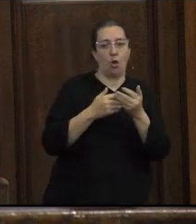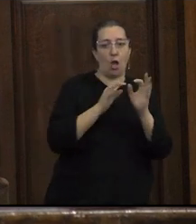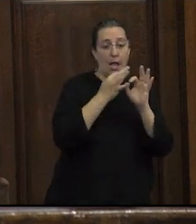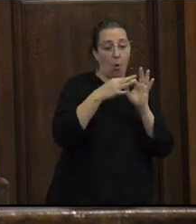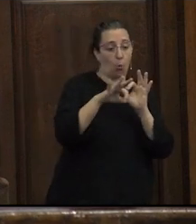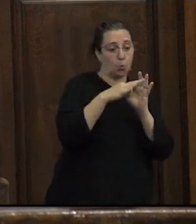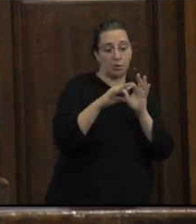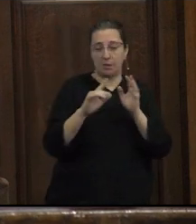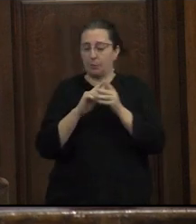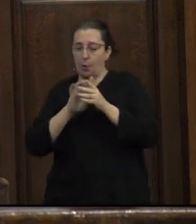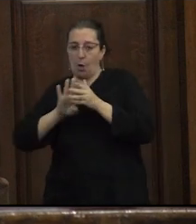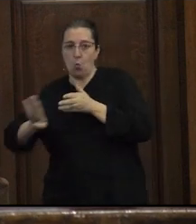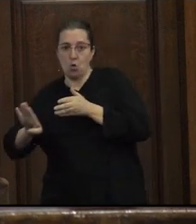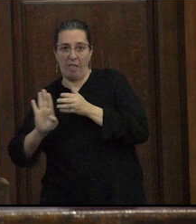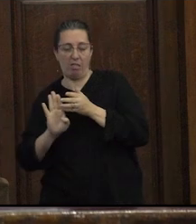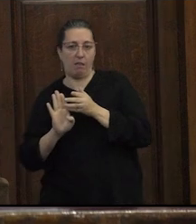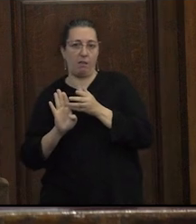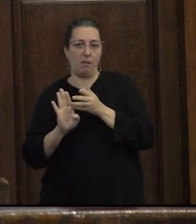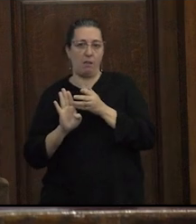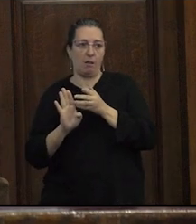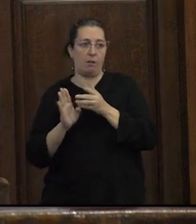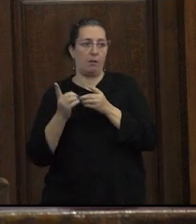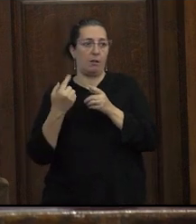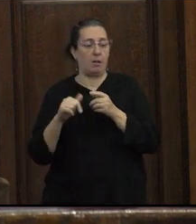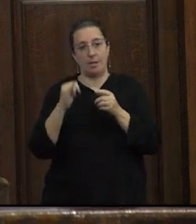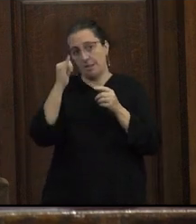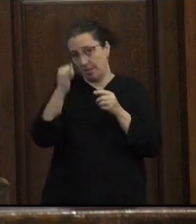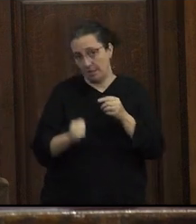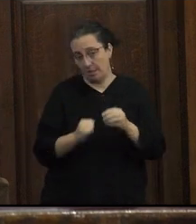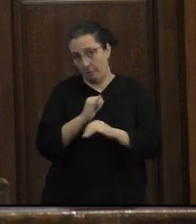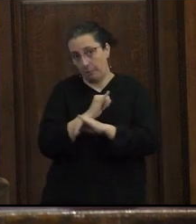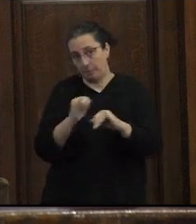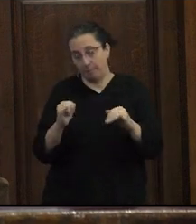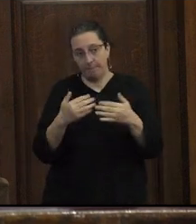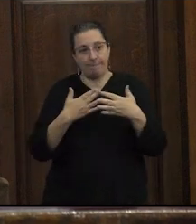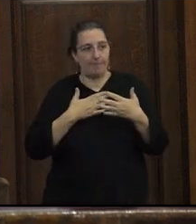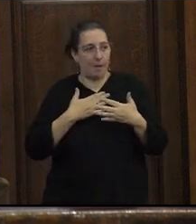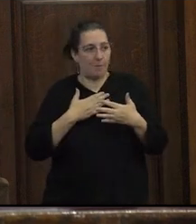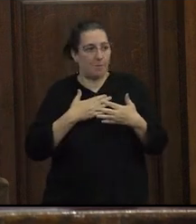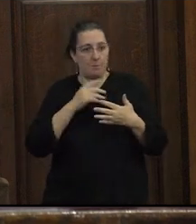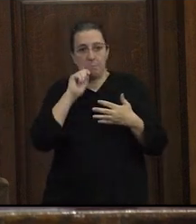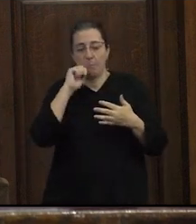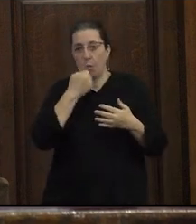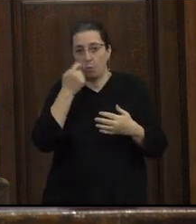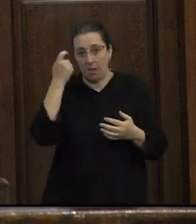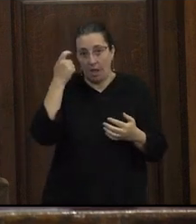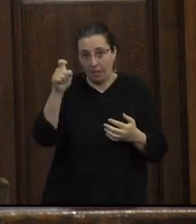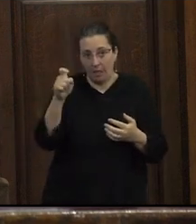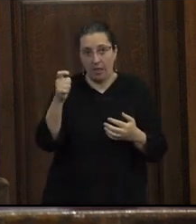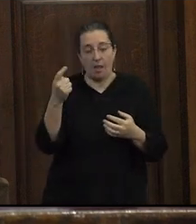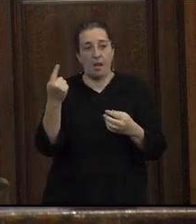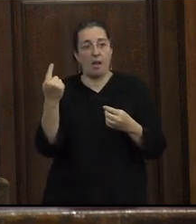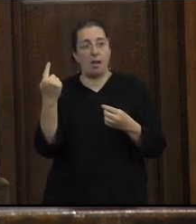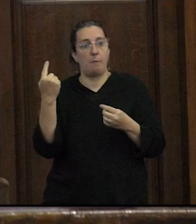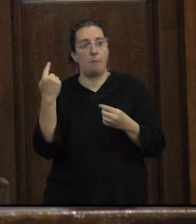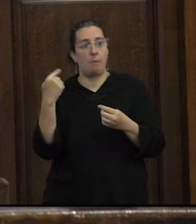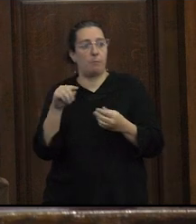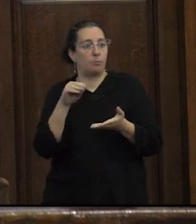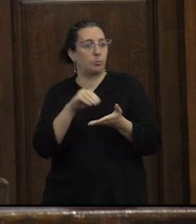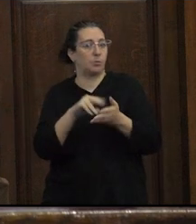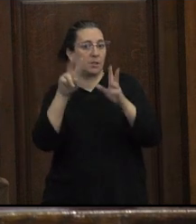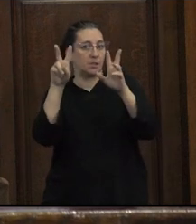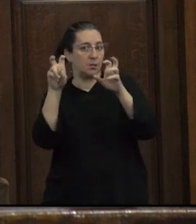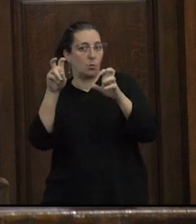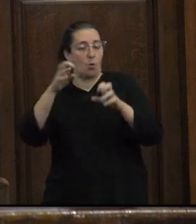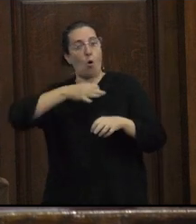y en segundo lugar y si para terminar a mí me gusta la idea cuando cuando le